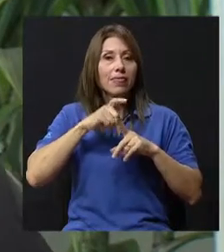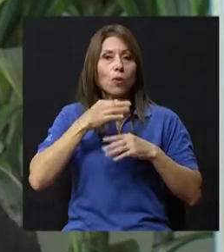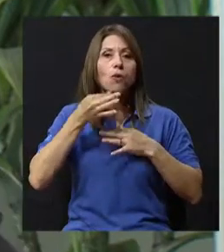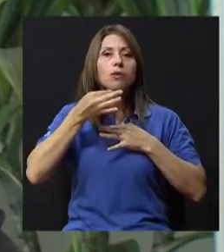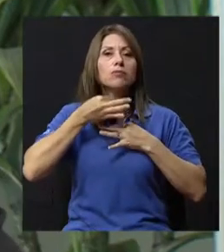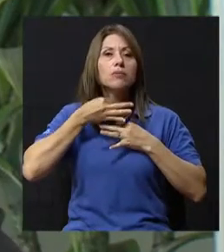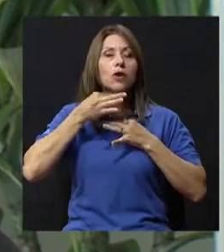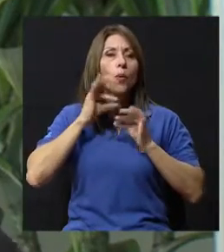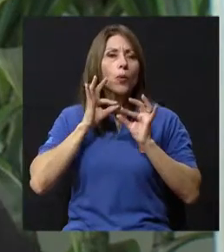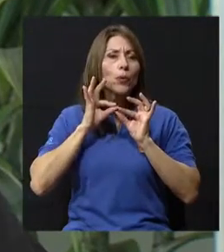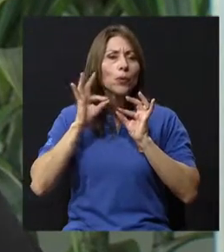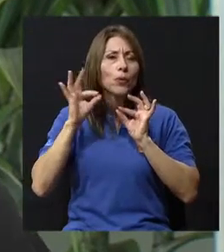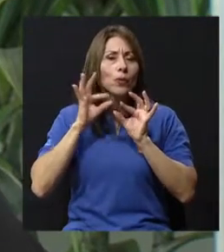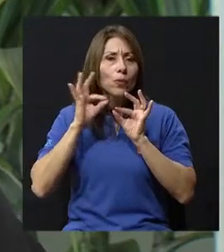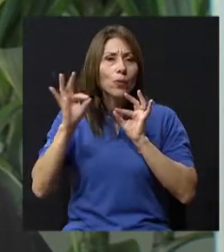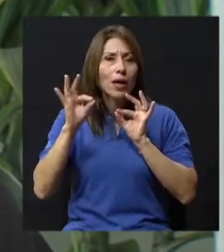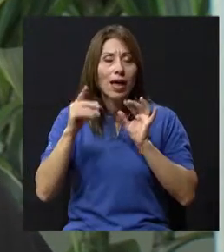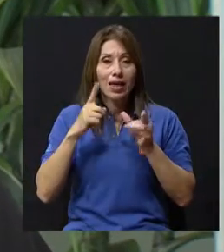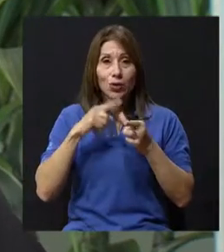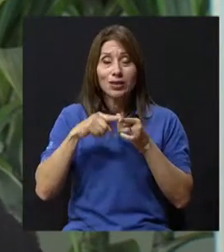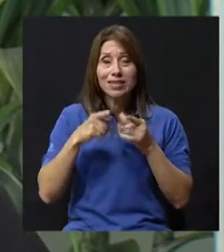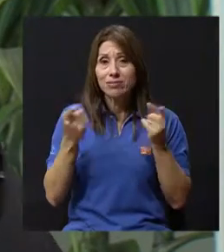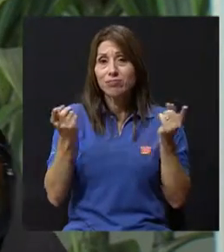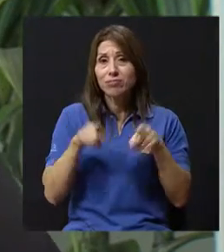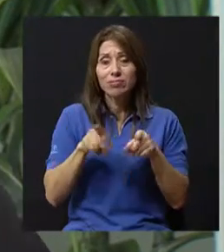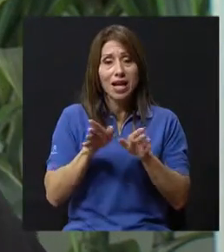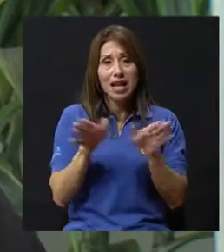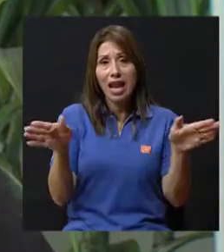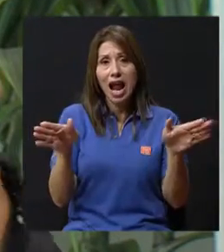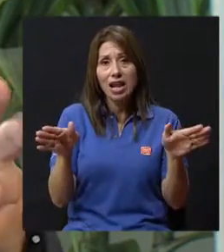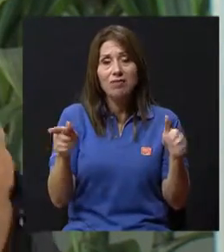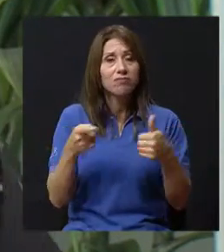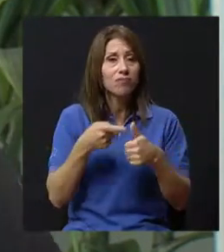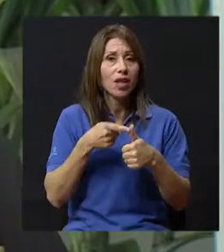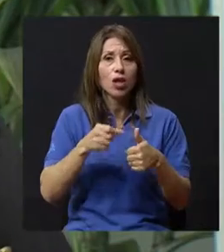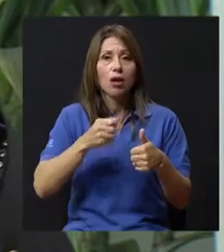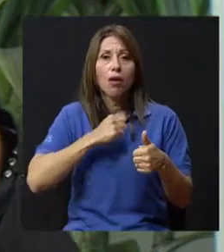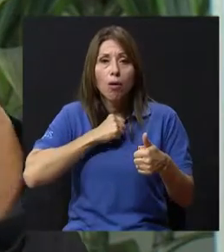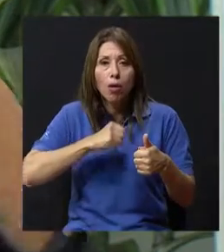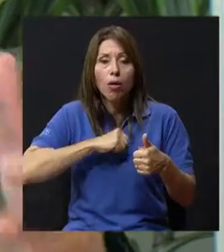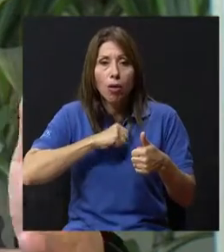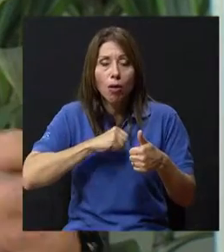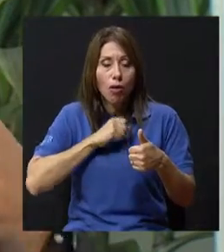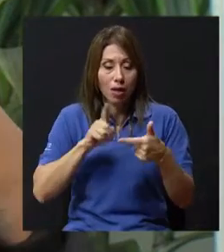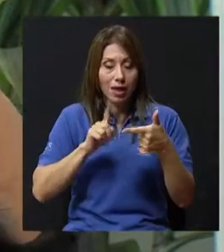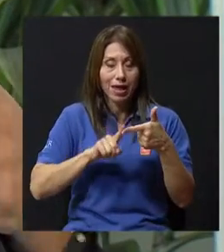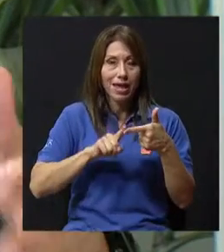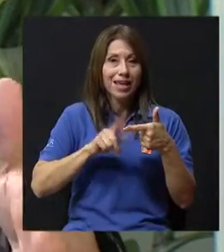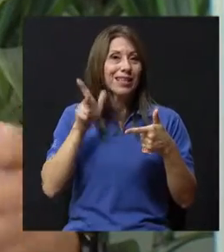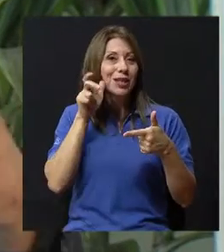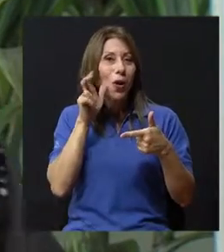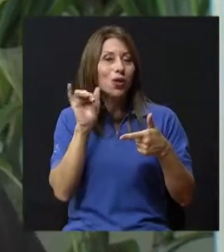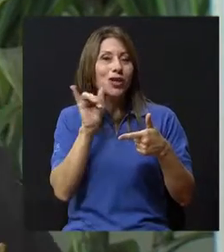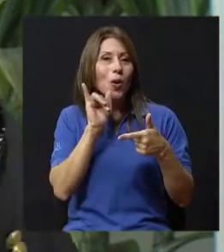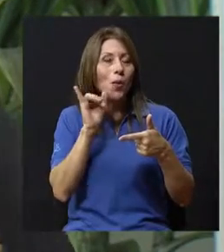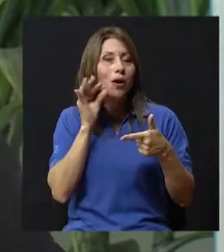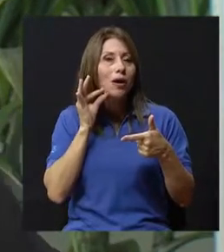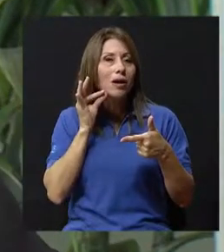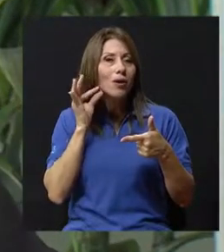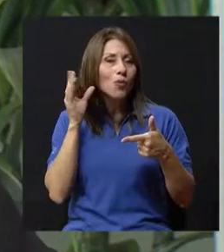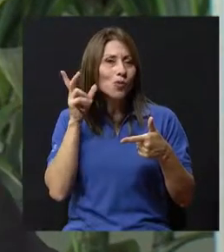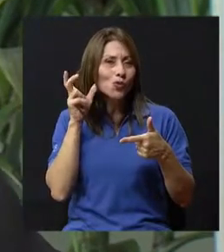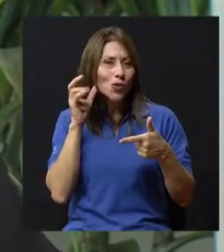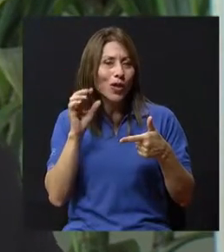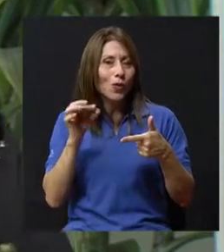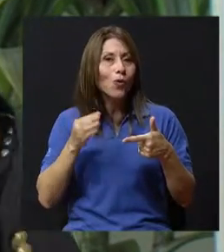respiratorias. Entonces, la manifestación general es tos, sibilancias o el silbido, la